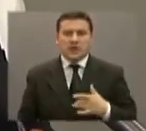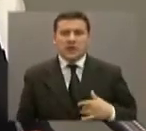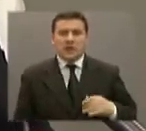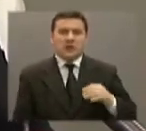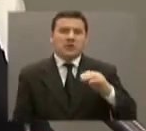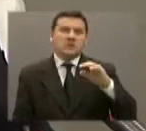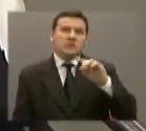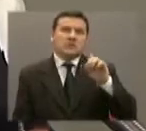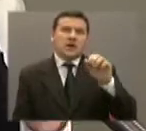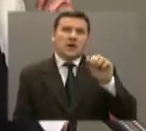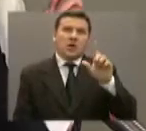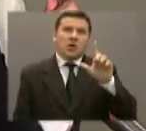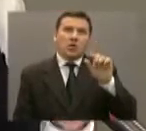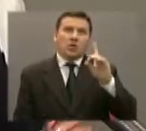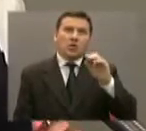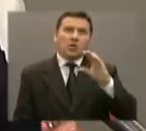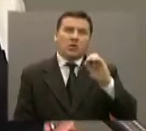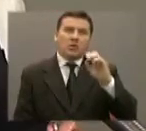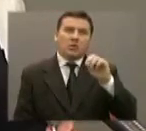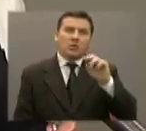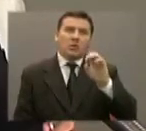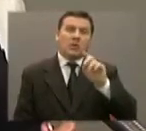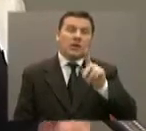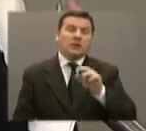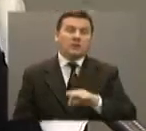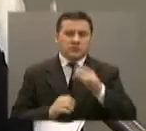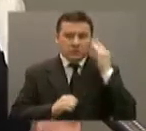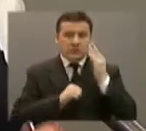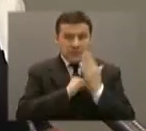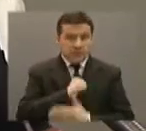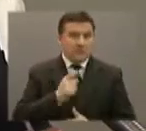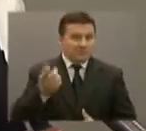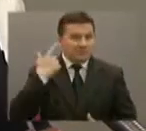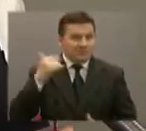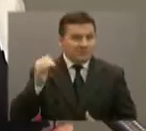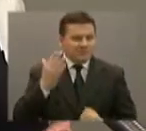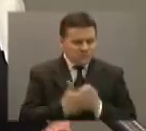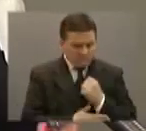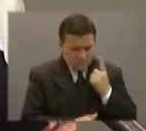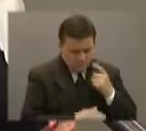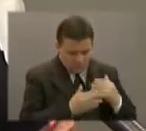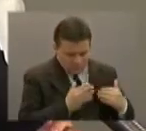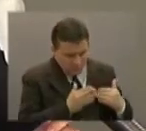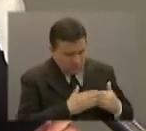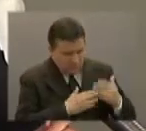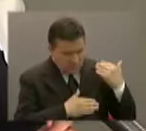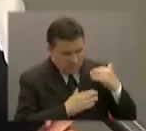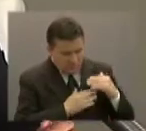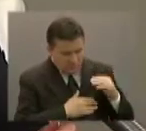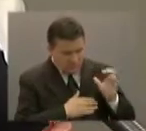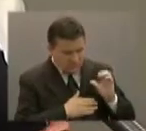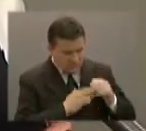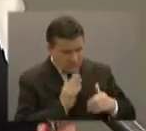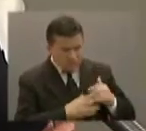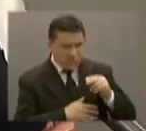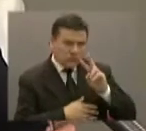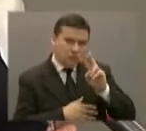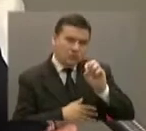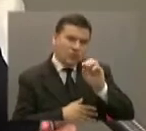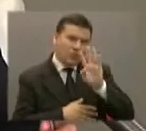sancionó la Contraloría en el famoso fallo que quedó en firme a principios de este año de los 1.4 billones de pesos.